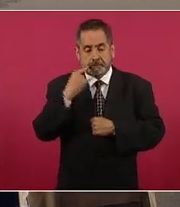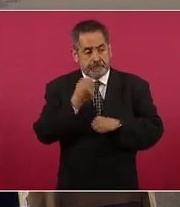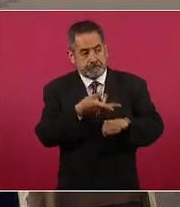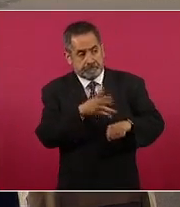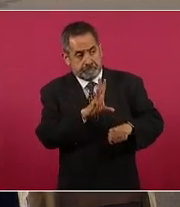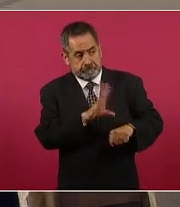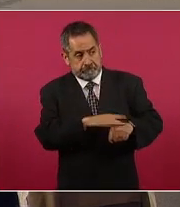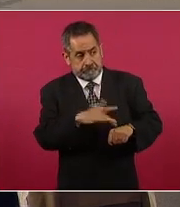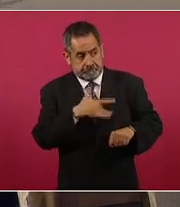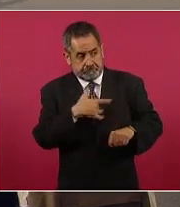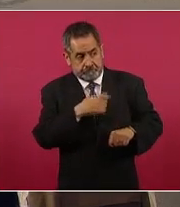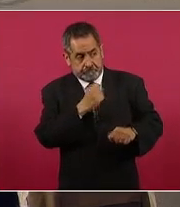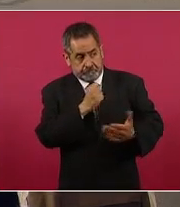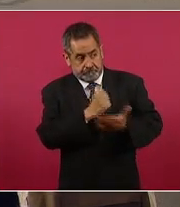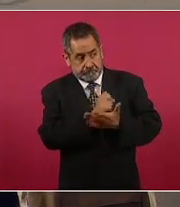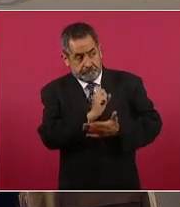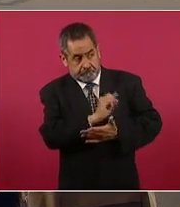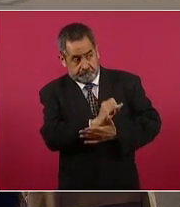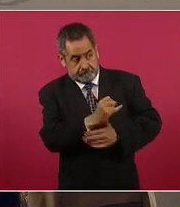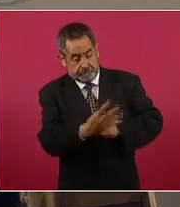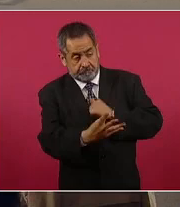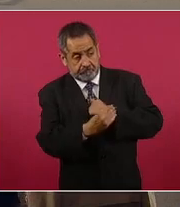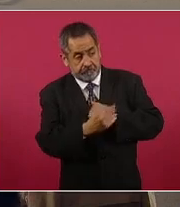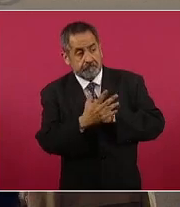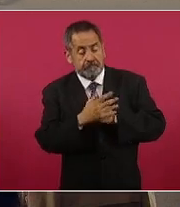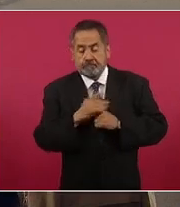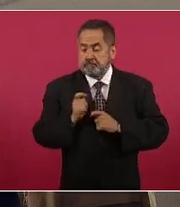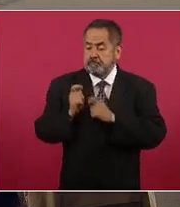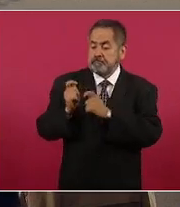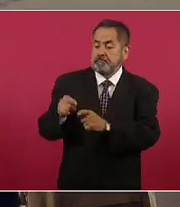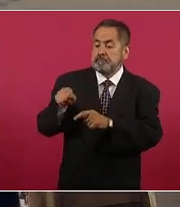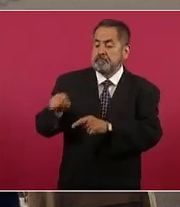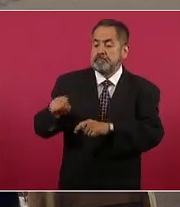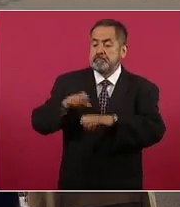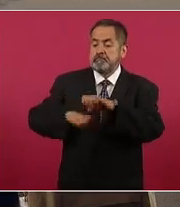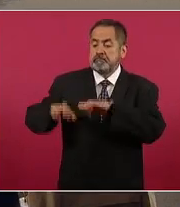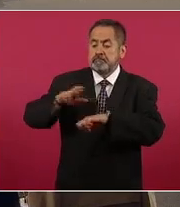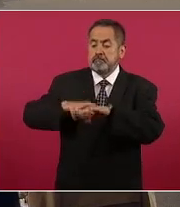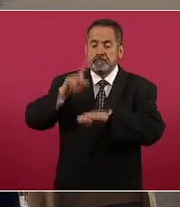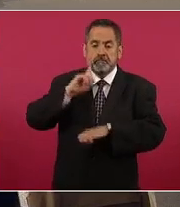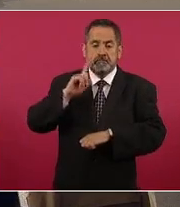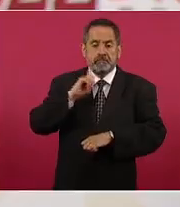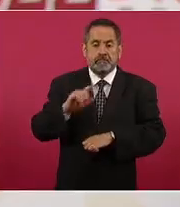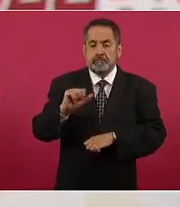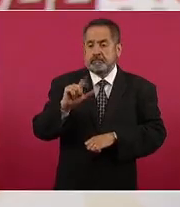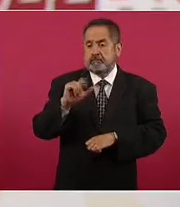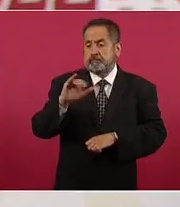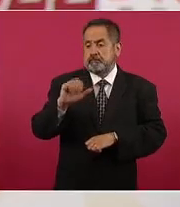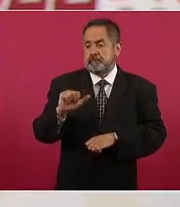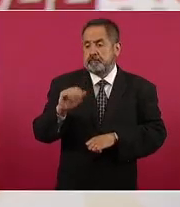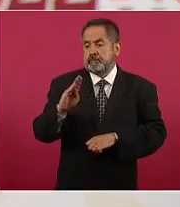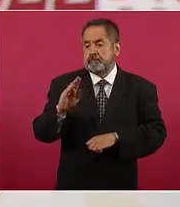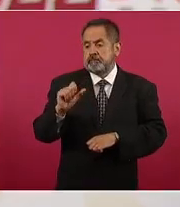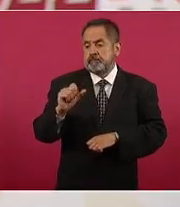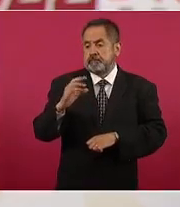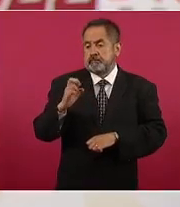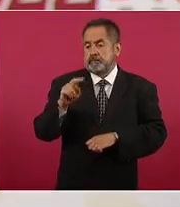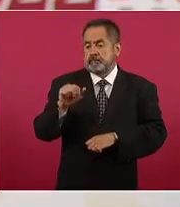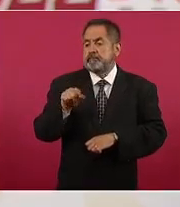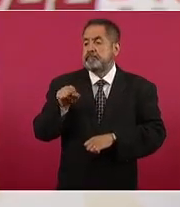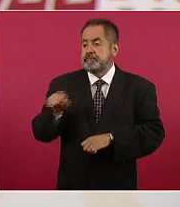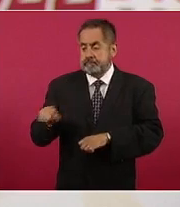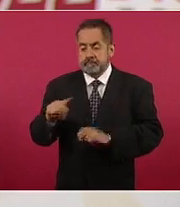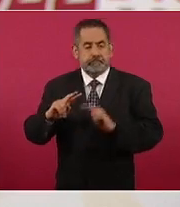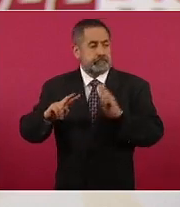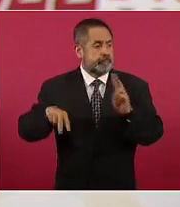como embajadora de México ante ese país de Alicia Bárcena, quien ha tenido